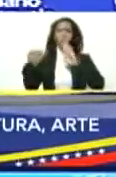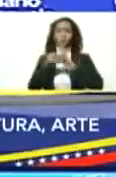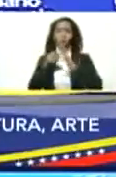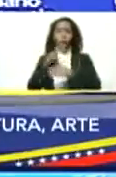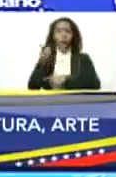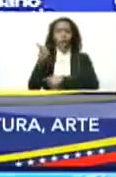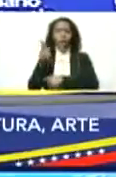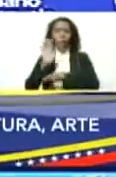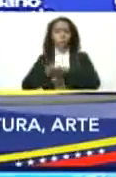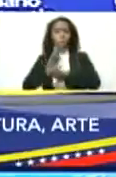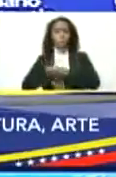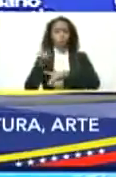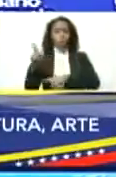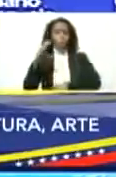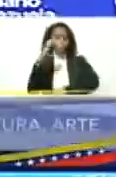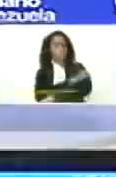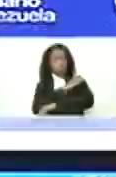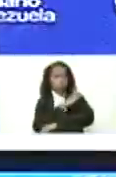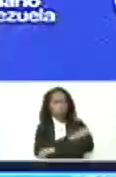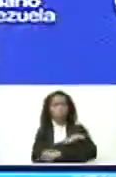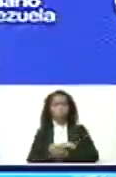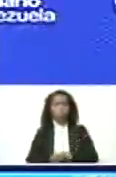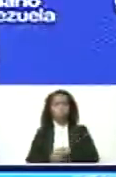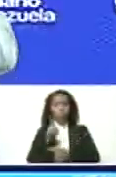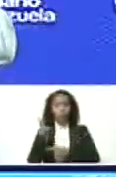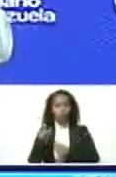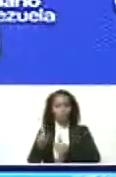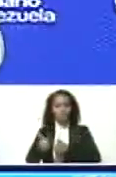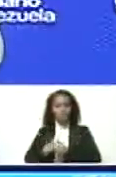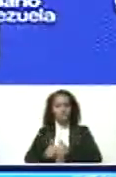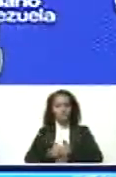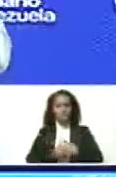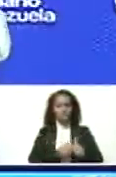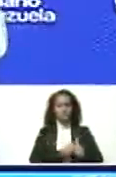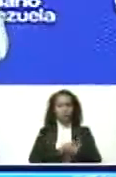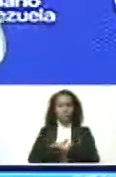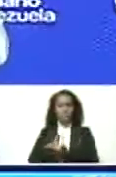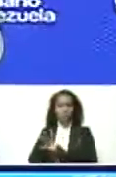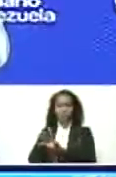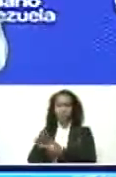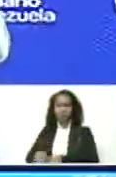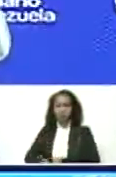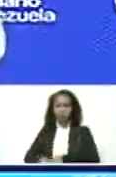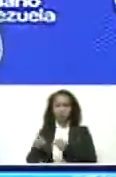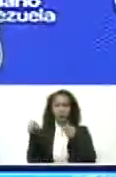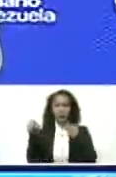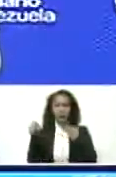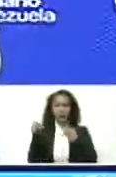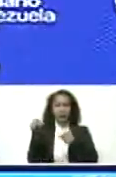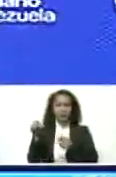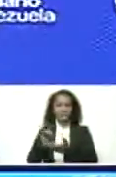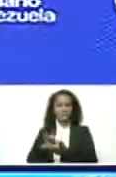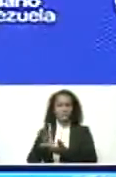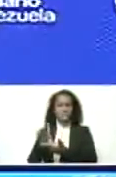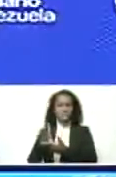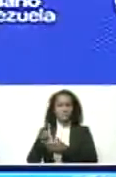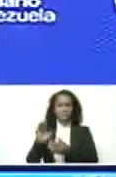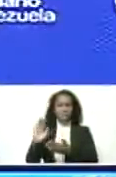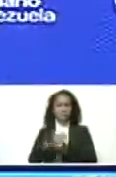porque son oligarcas. Y hay que perseguirlos, desterrarlos, destruirlos, expropiarlos.